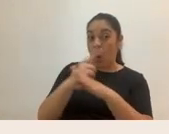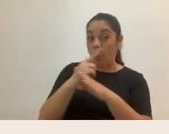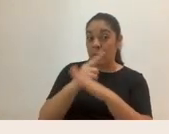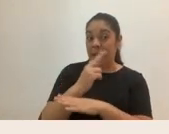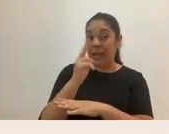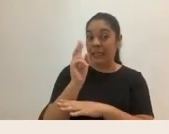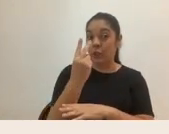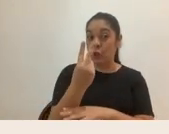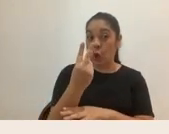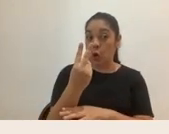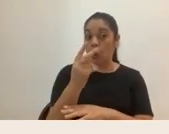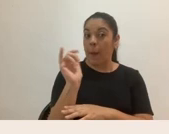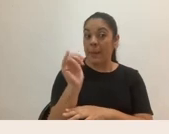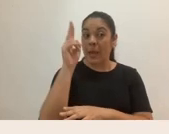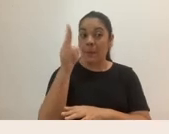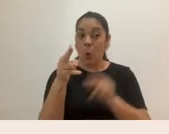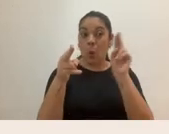las dos en un mismo lado.